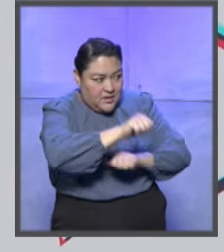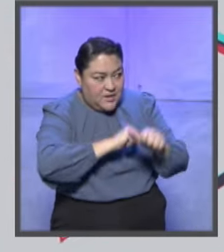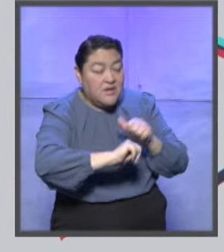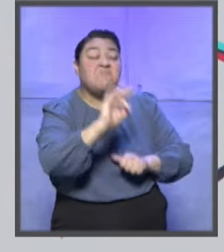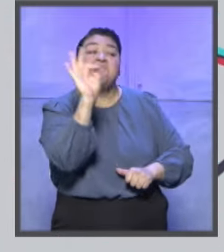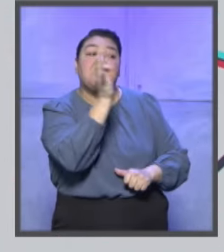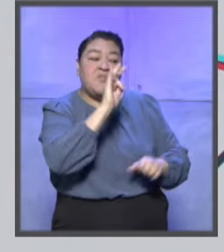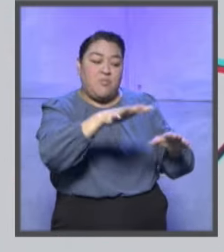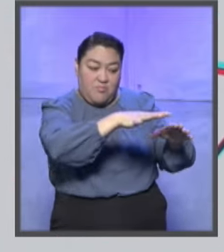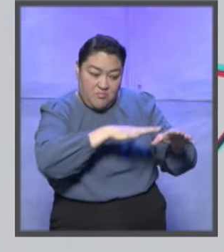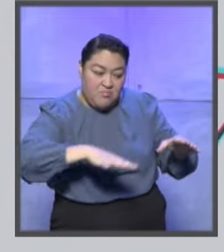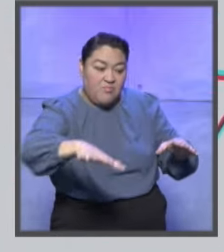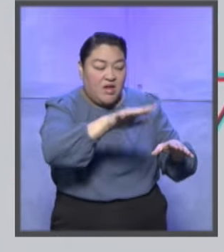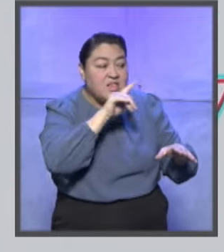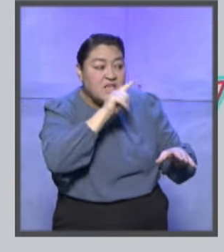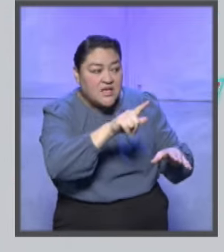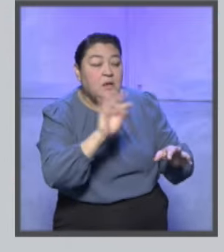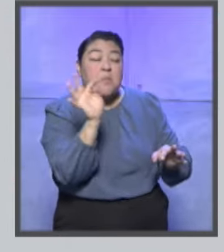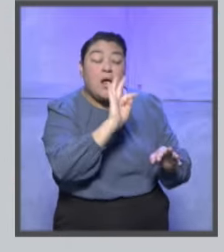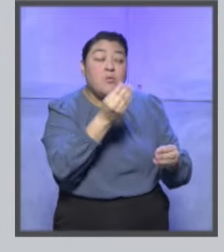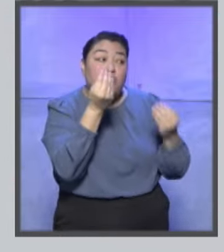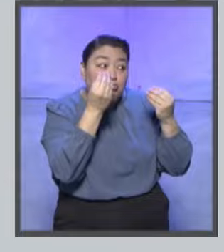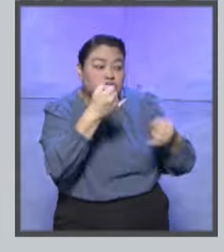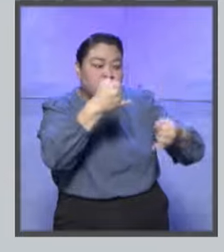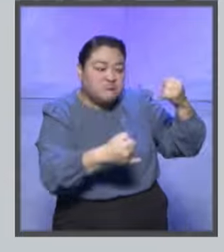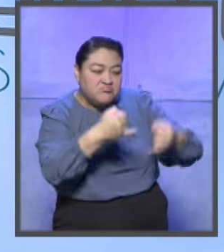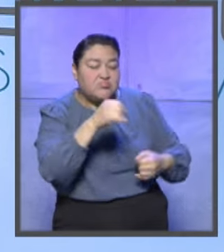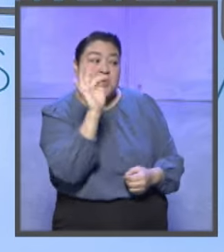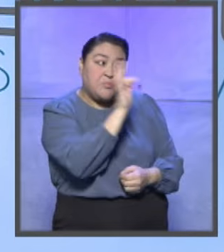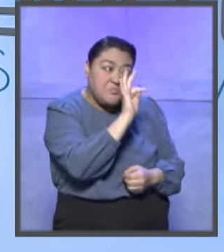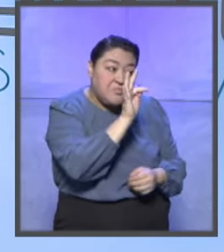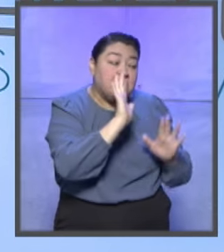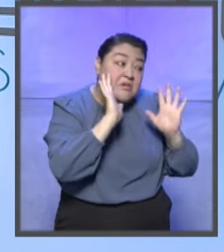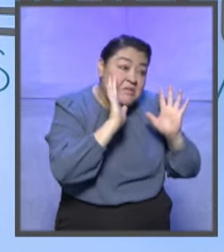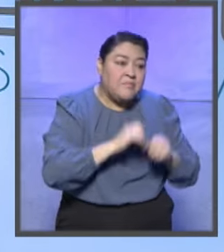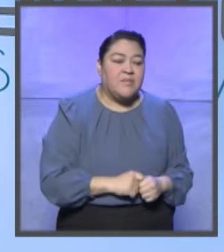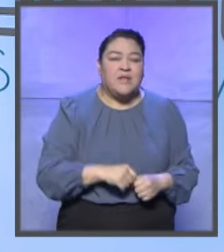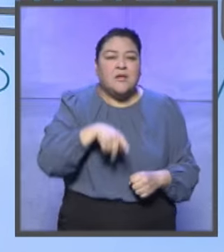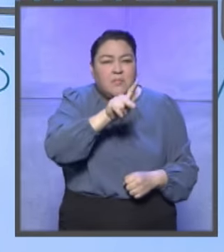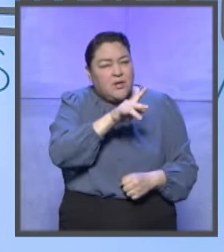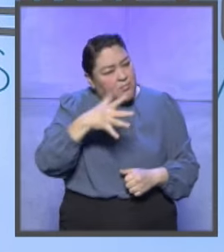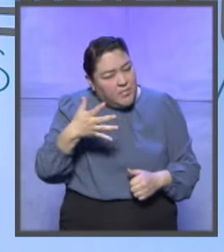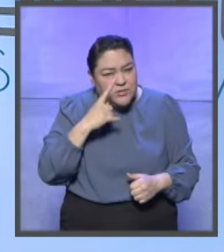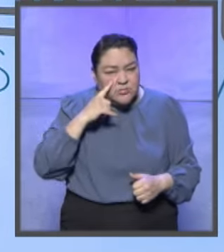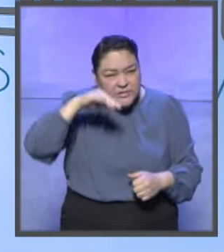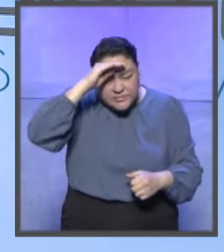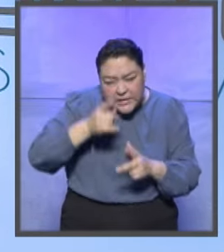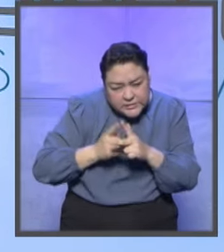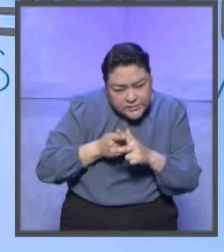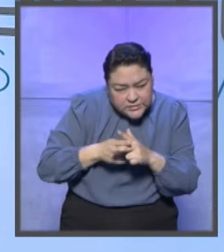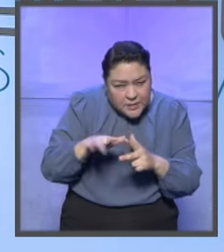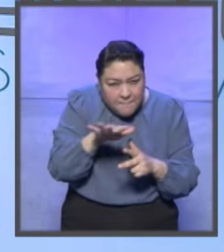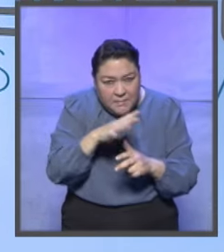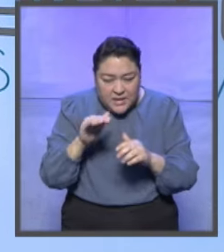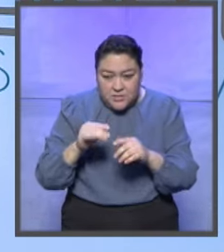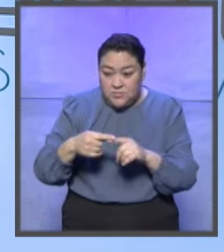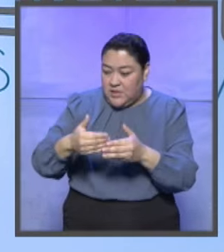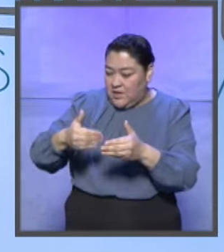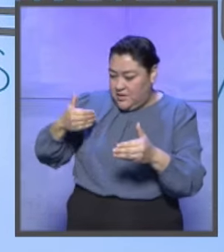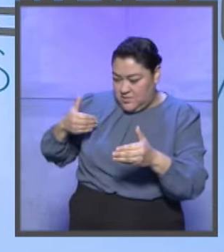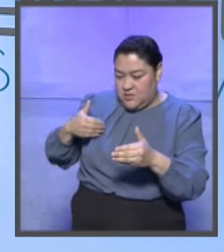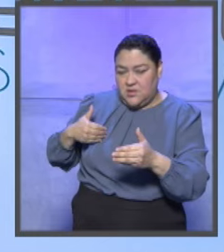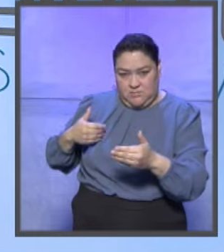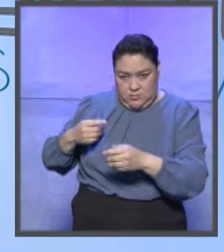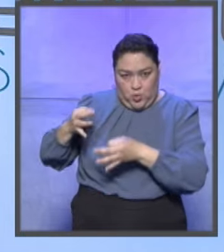será un estado muy impugnado, digamos. El crecimiento que más o menos avizoramos es del 5% en relación con la